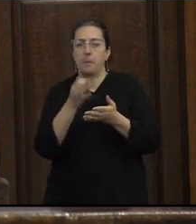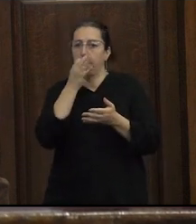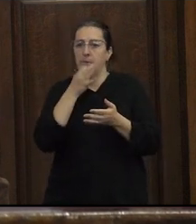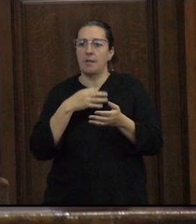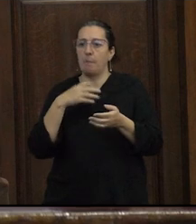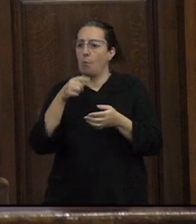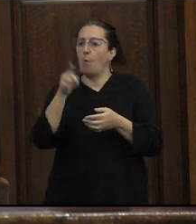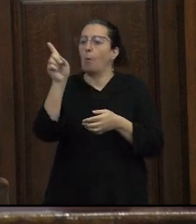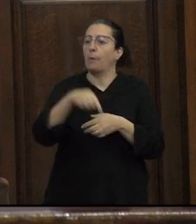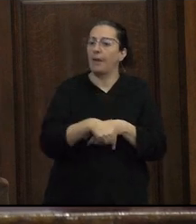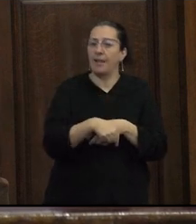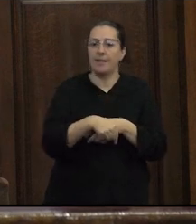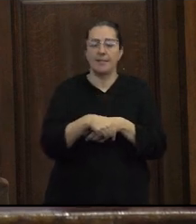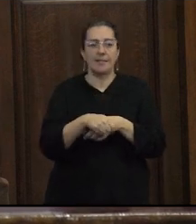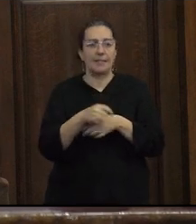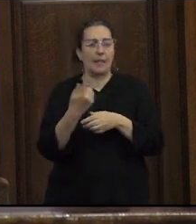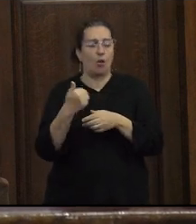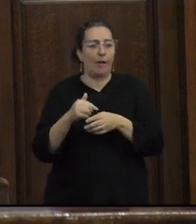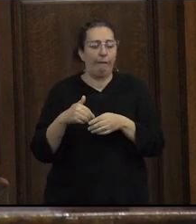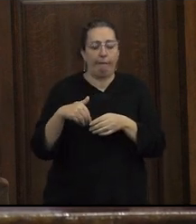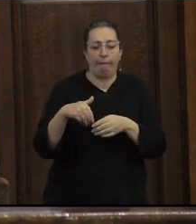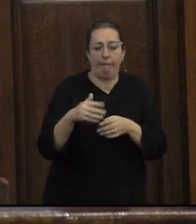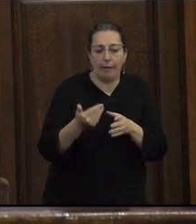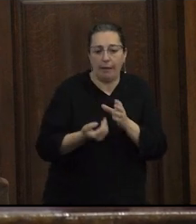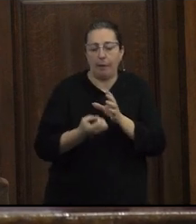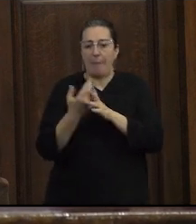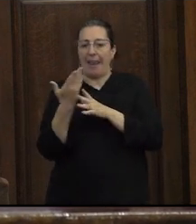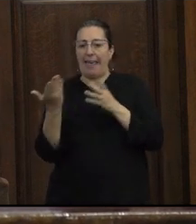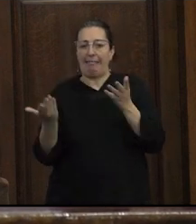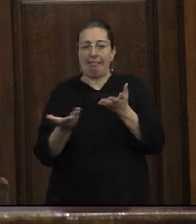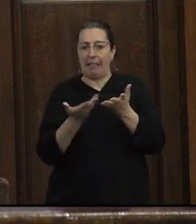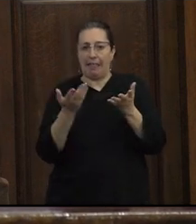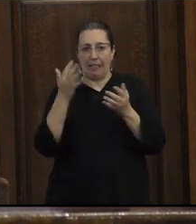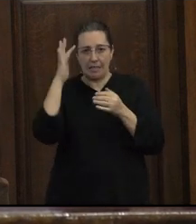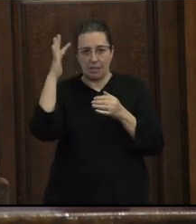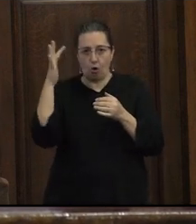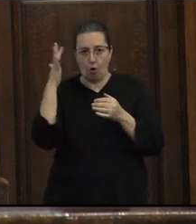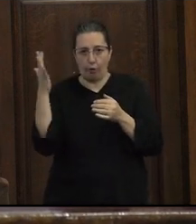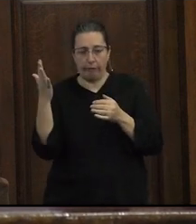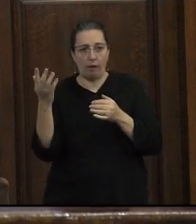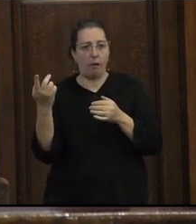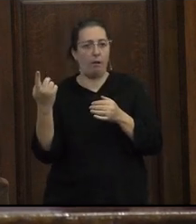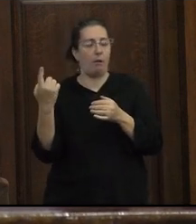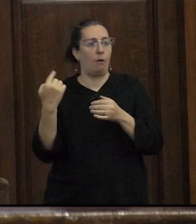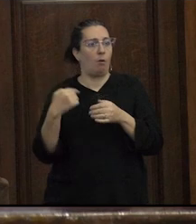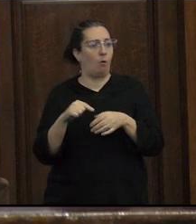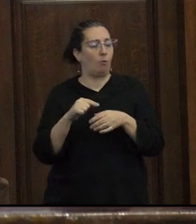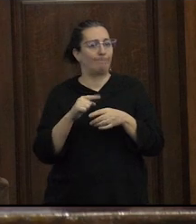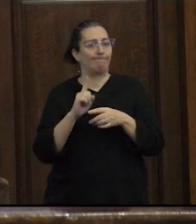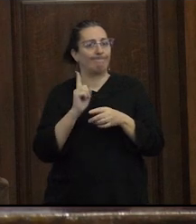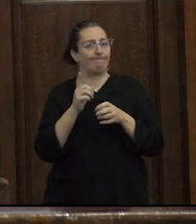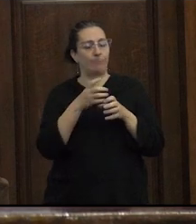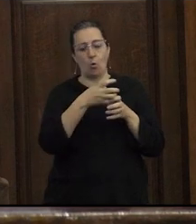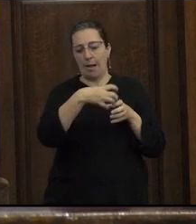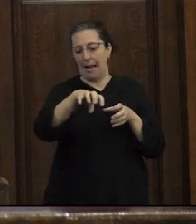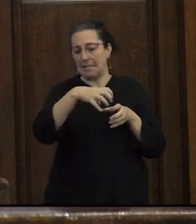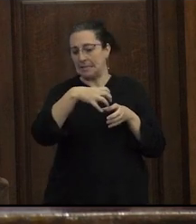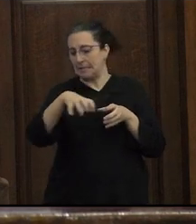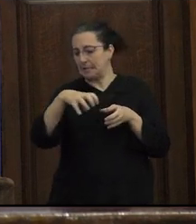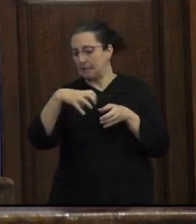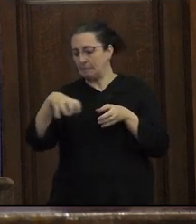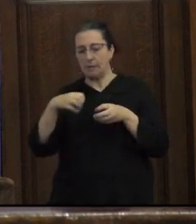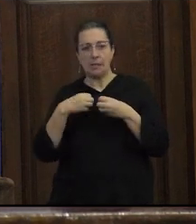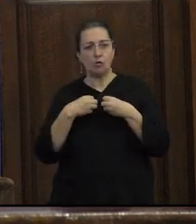dicen ah pero vos venís de los campos emergentes de la psicología o cuando con ICET tengo que clasificar en qué